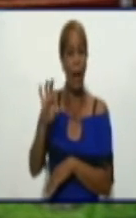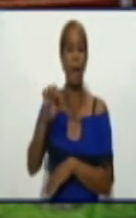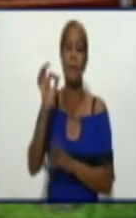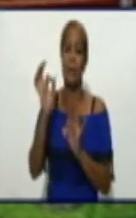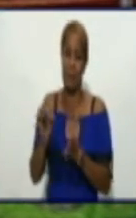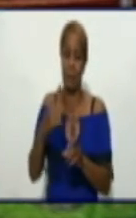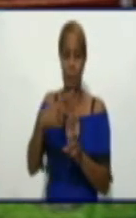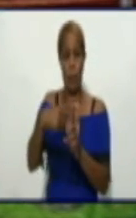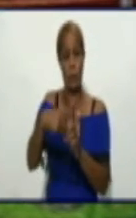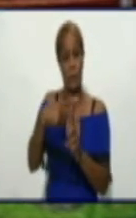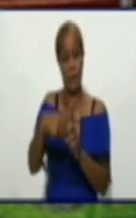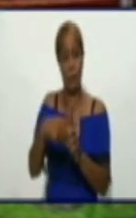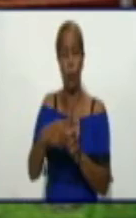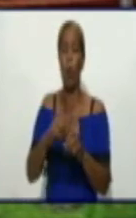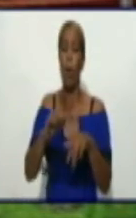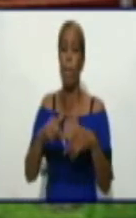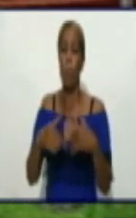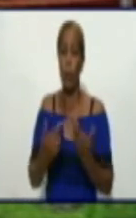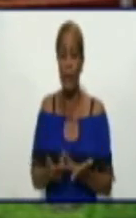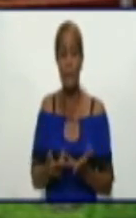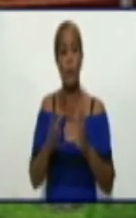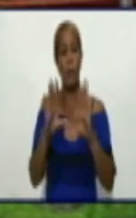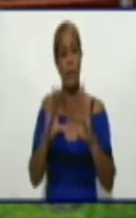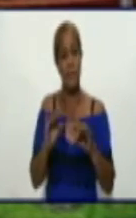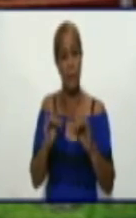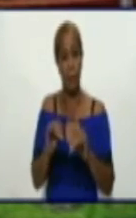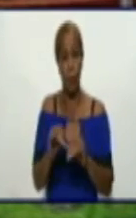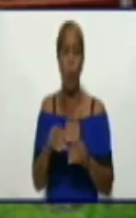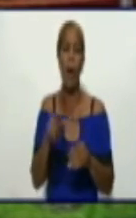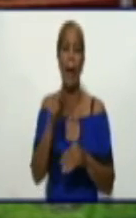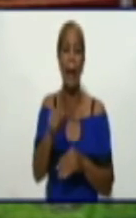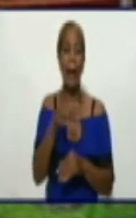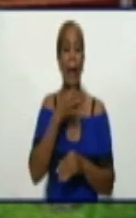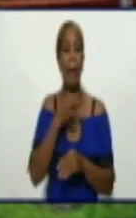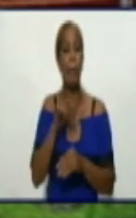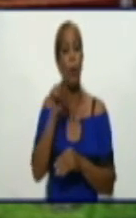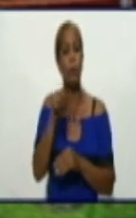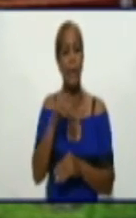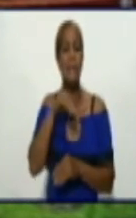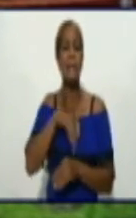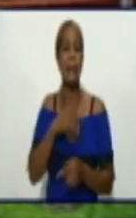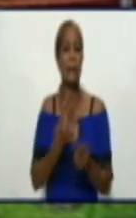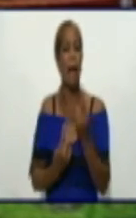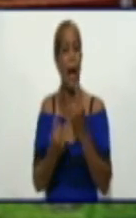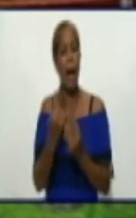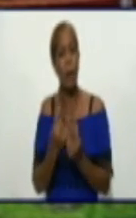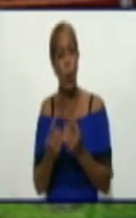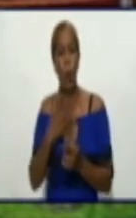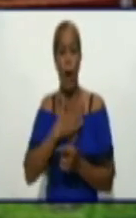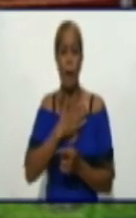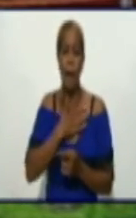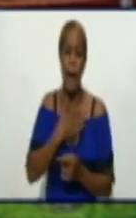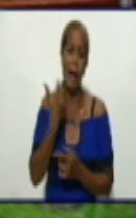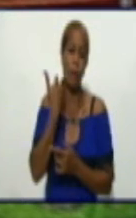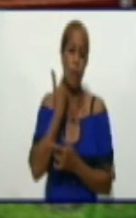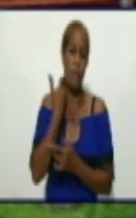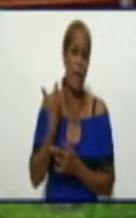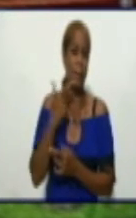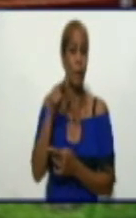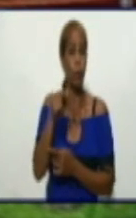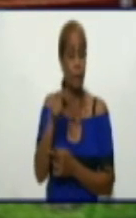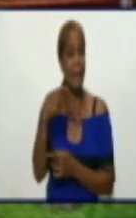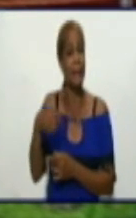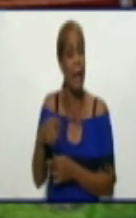síntoma, usted tiene que acudir al médico de familia. Usted tiene que acudir a la